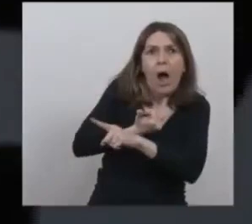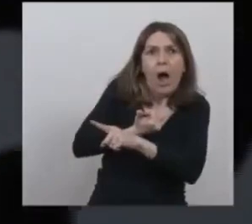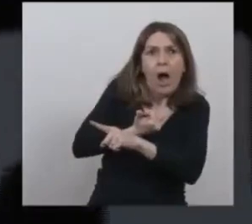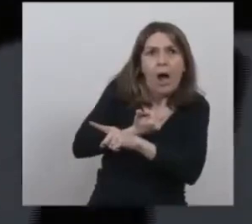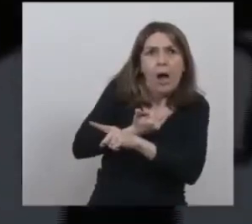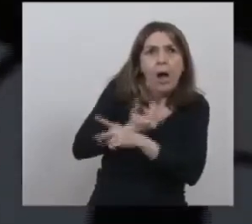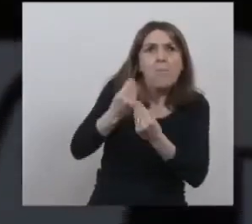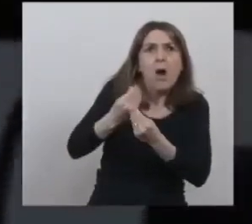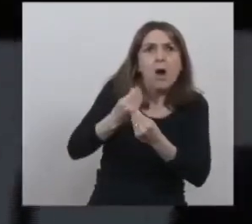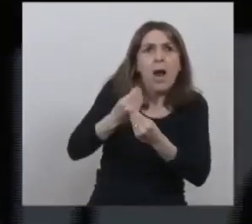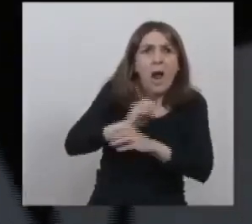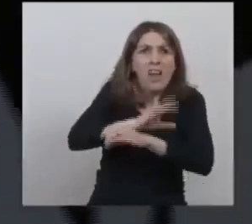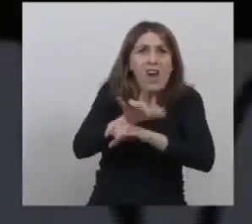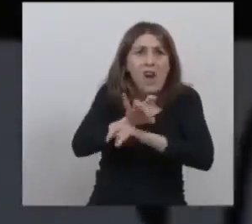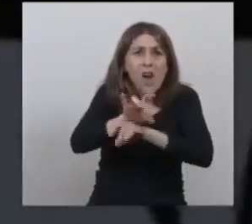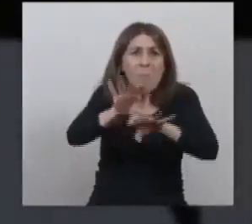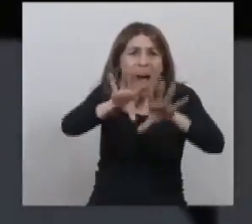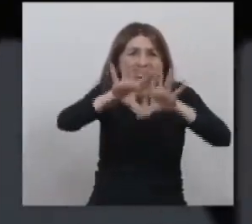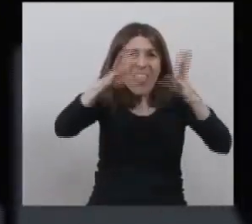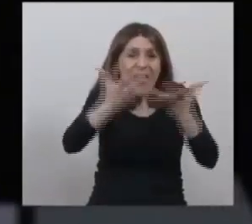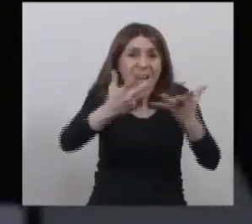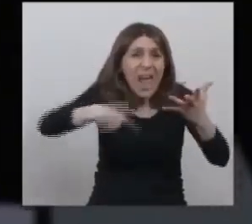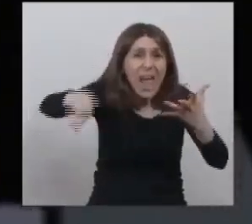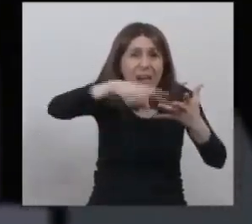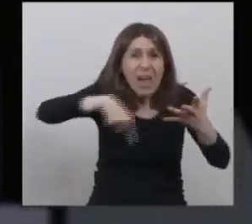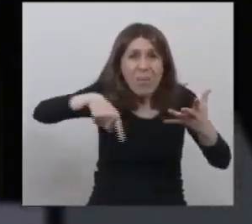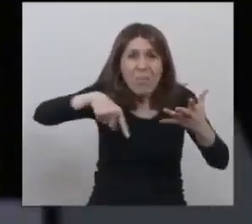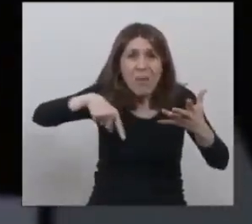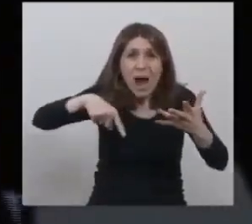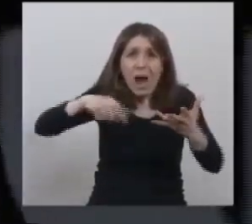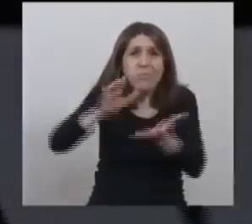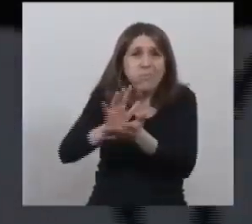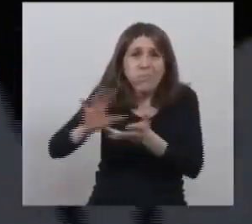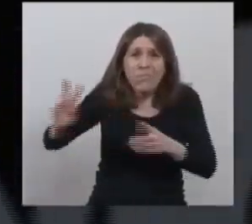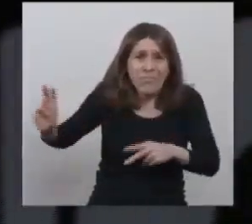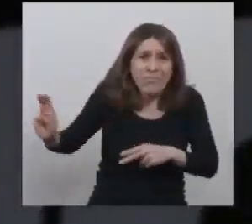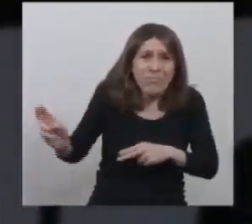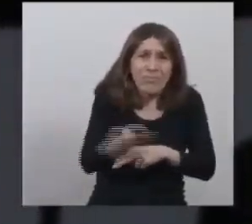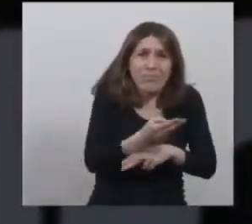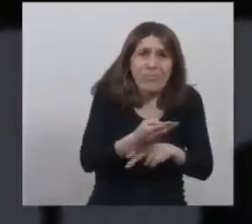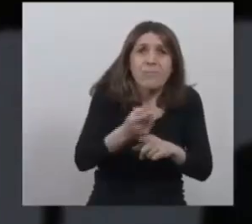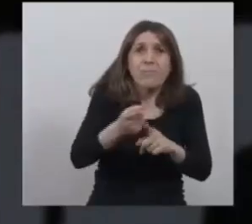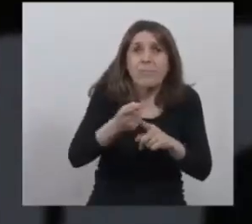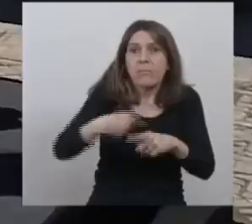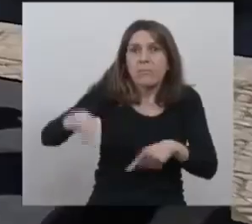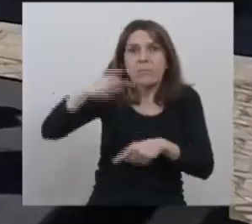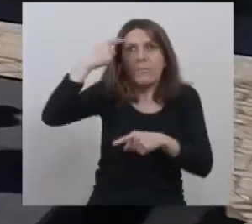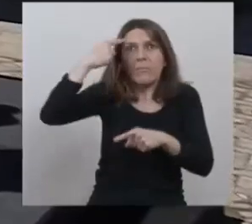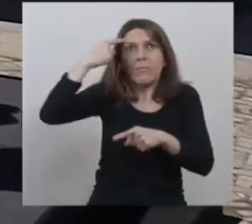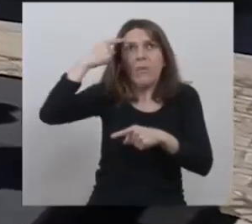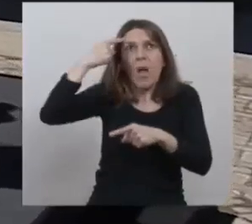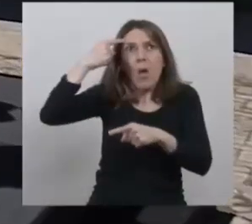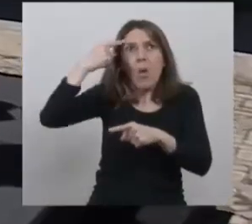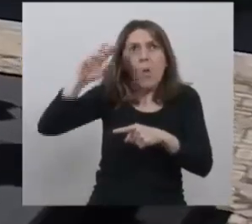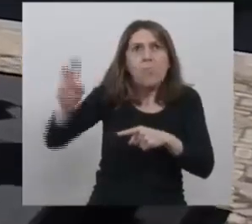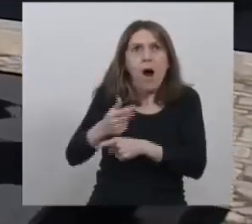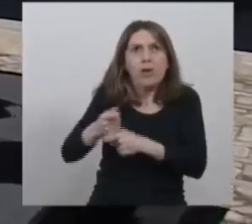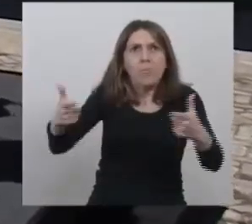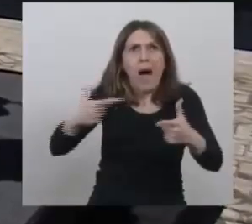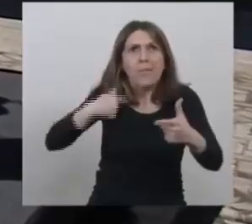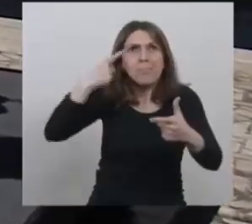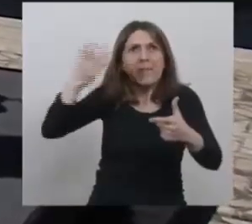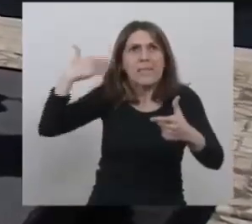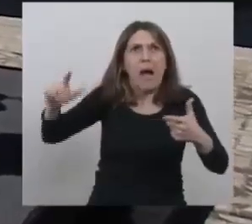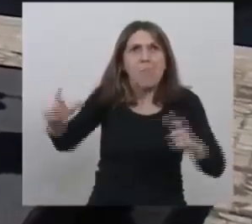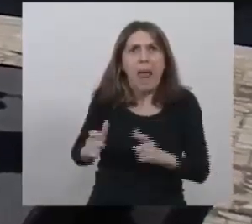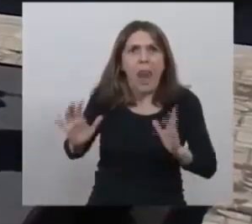porque la pandemia finalmente nos dejó más muertos de los que creíamos tener y lo que tiene que